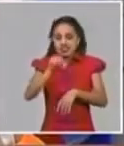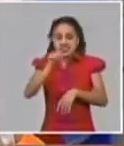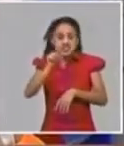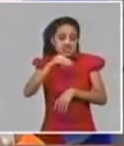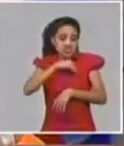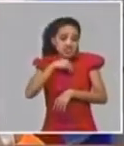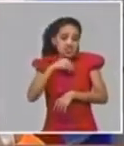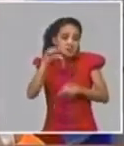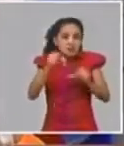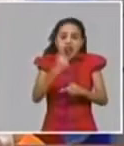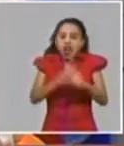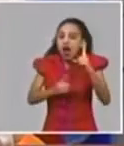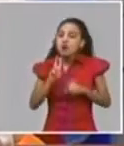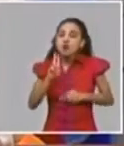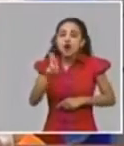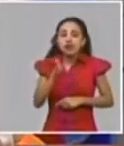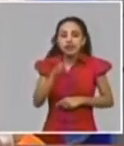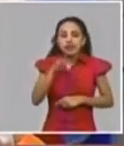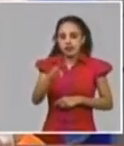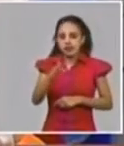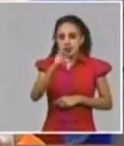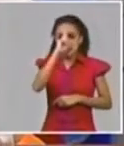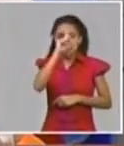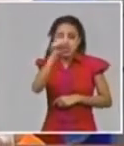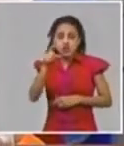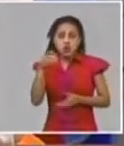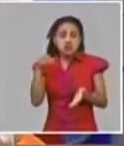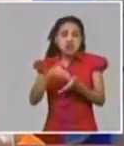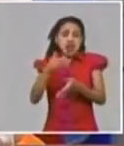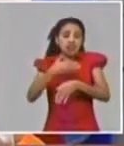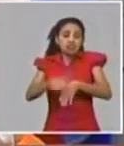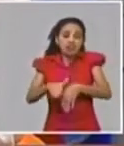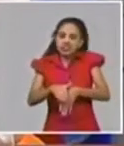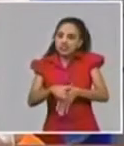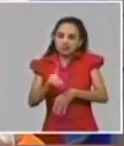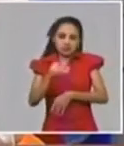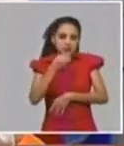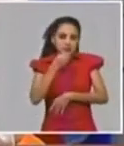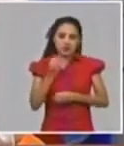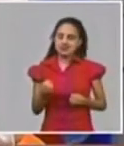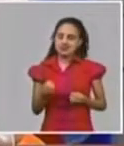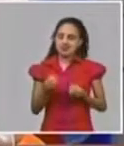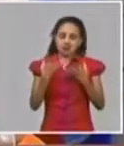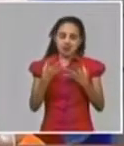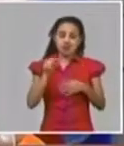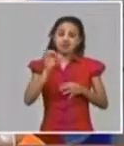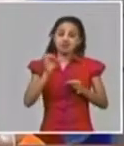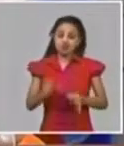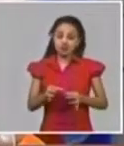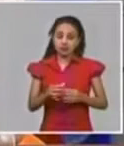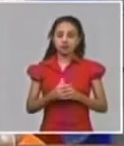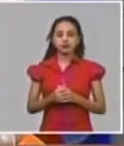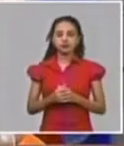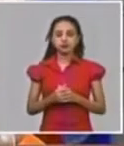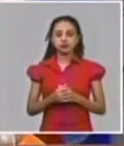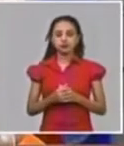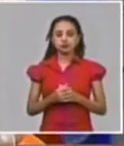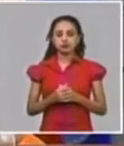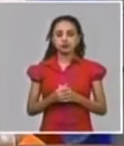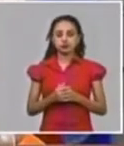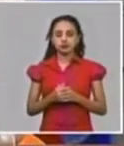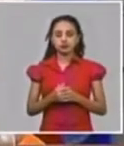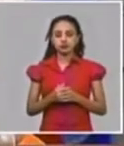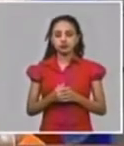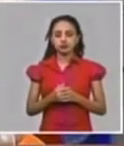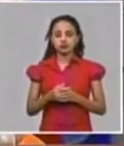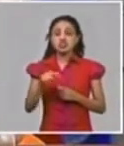vez que hay síntomas de acudir a los sistemas de salud la oportunidad de la actuación en cuanto a los protocolos